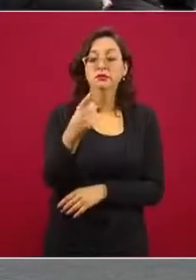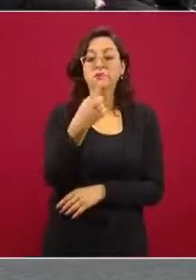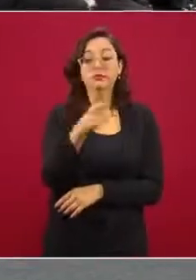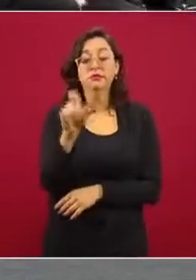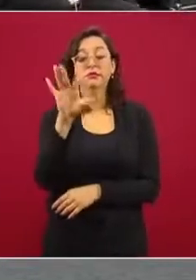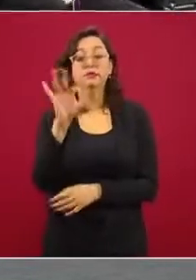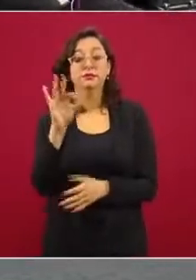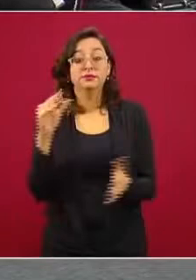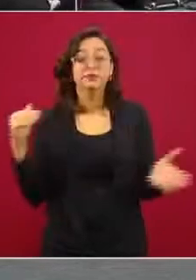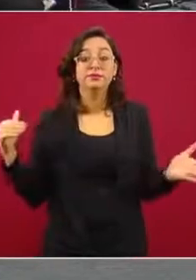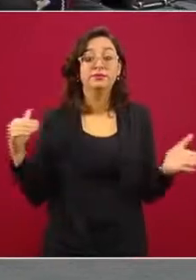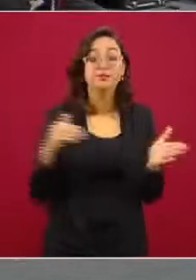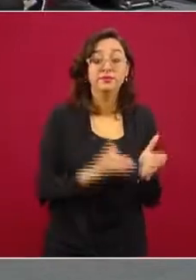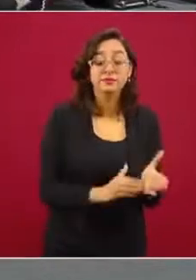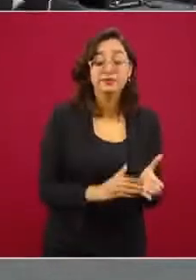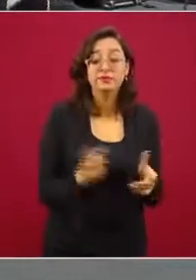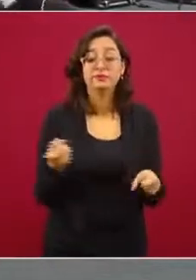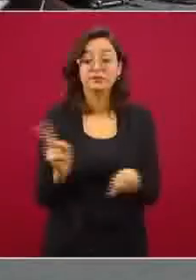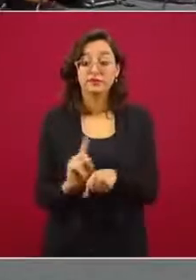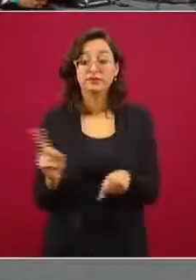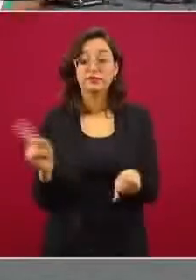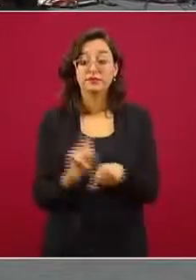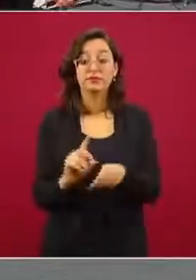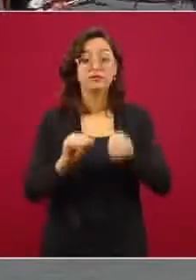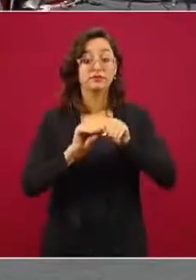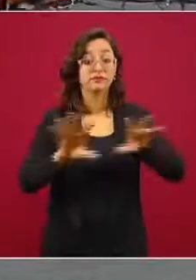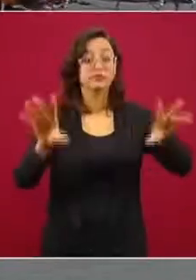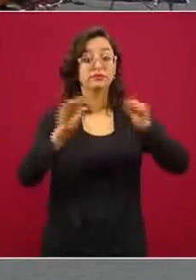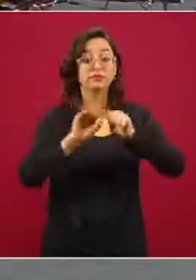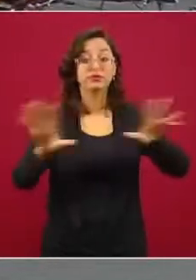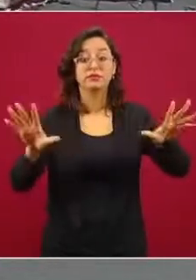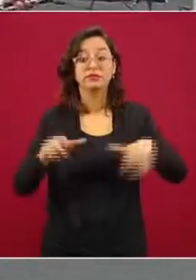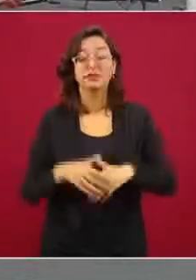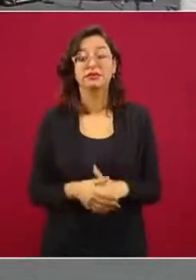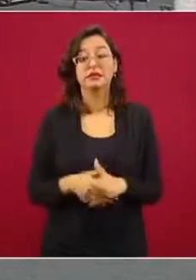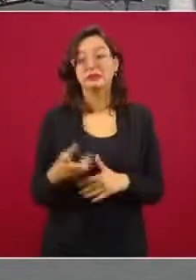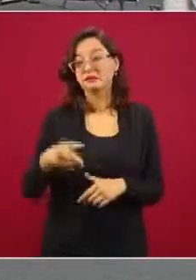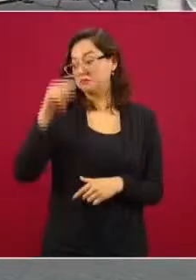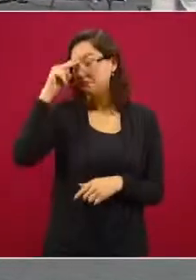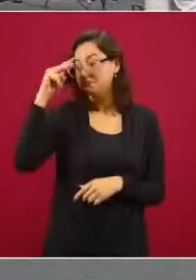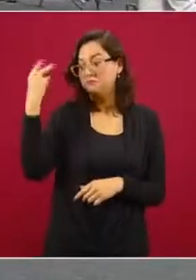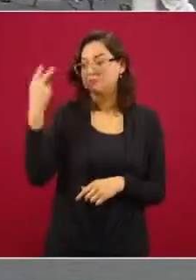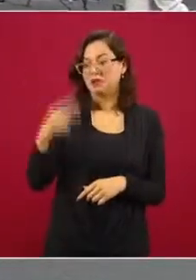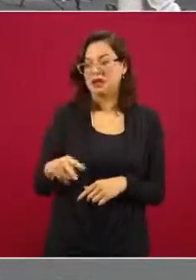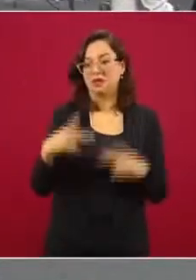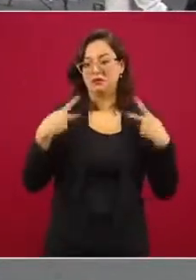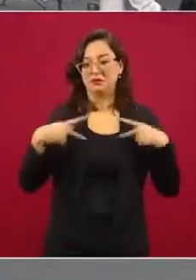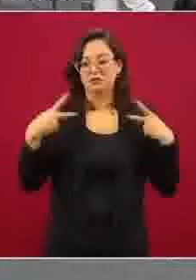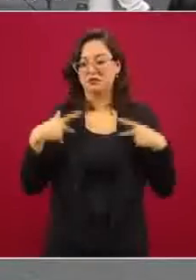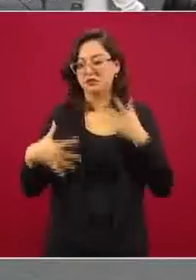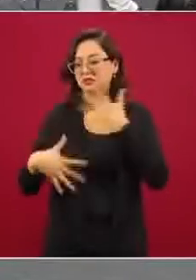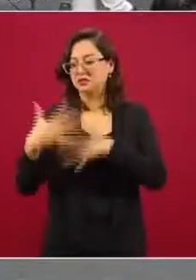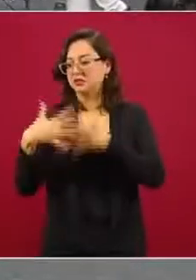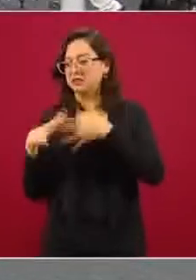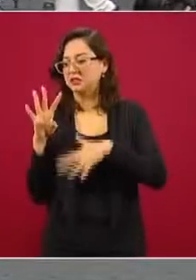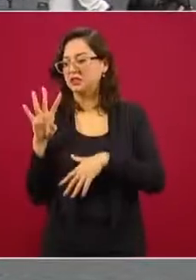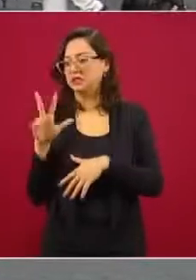mil ejemplares diarios, cuando México tenía 15, 18 millones de habitantes.